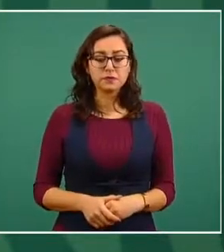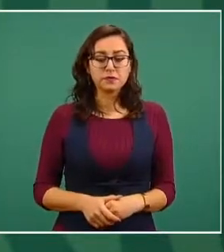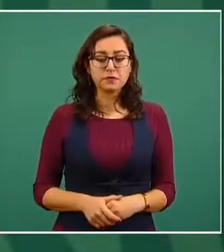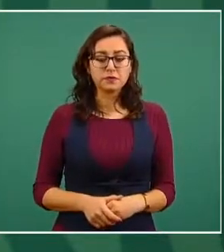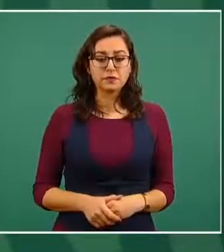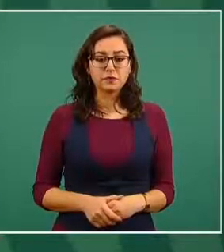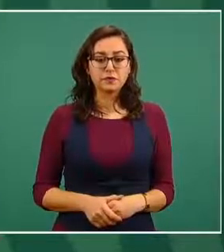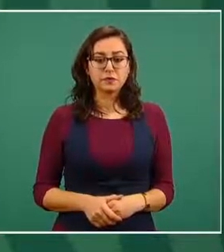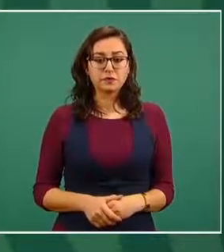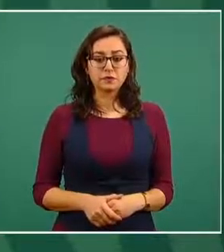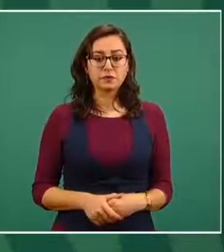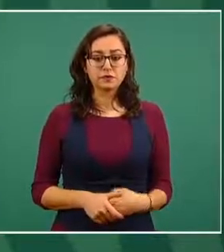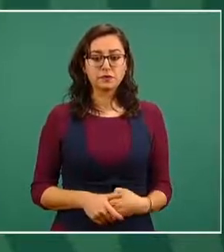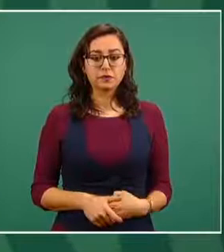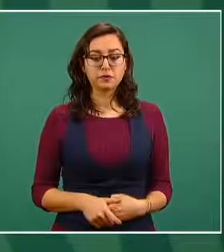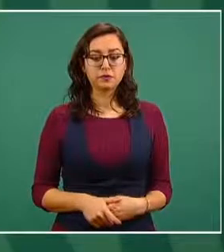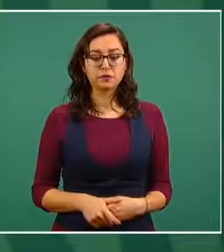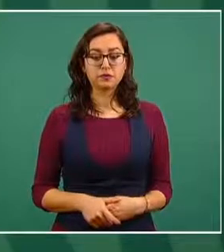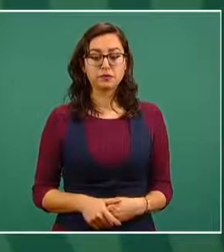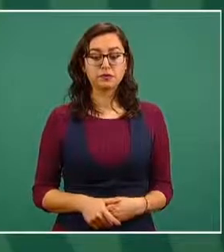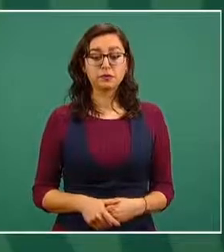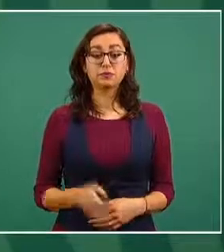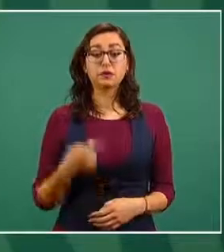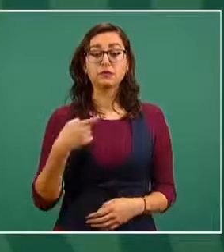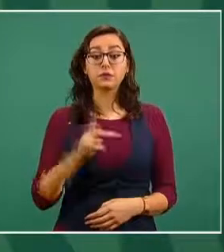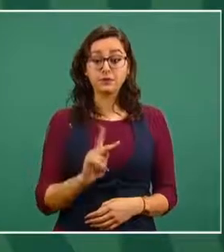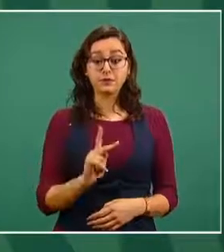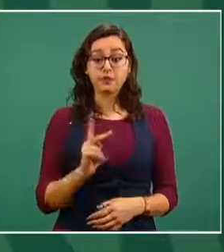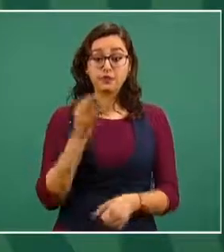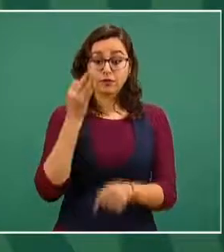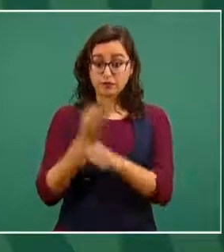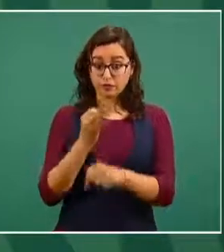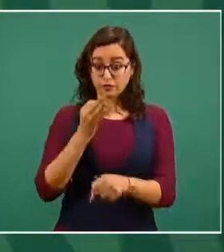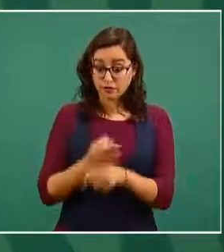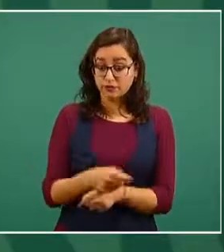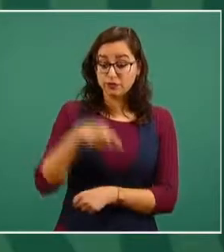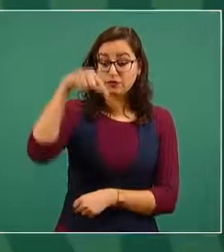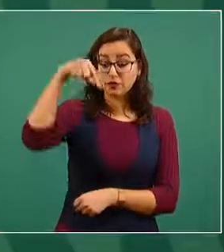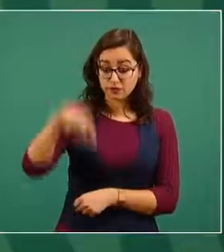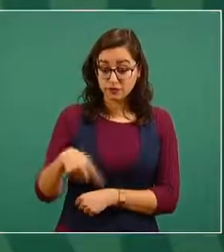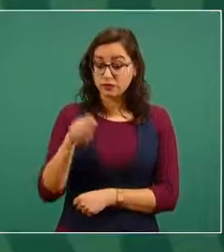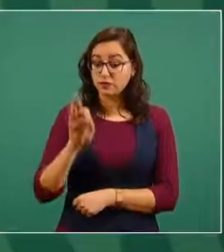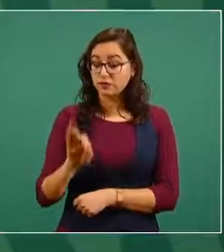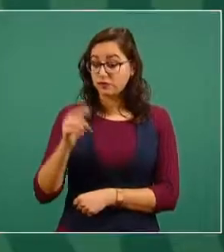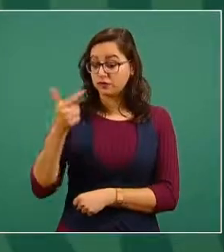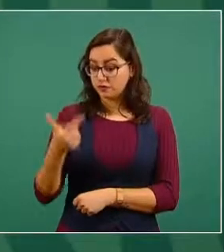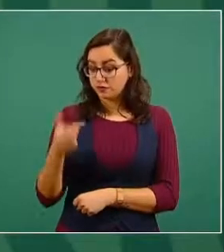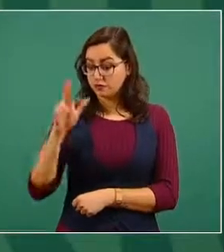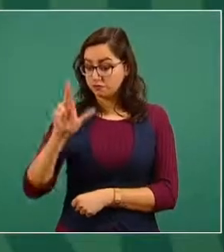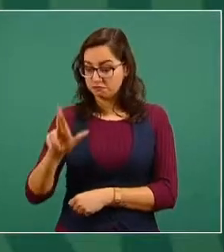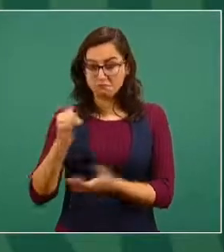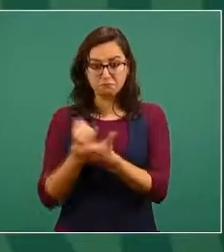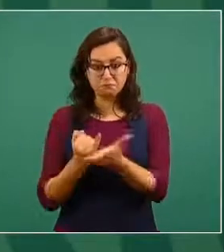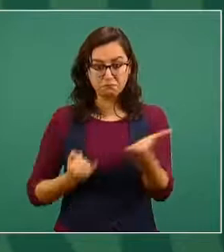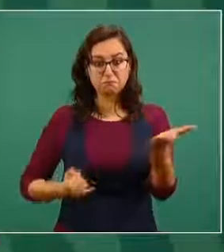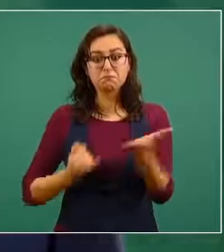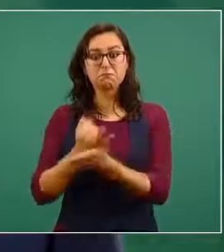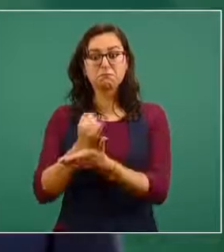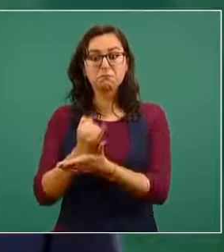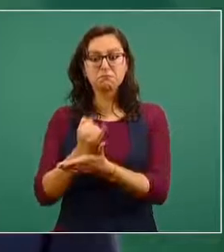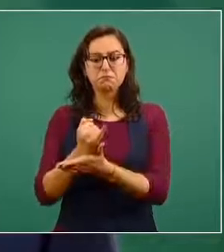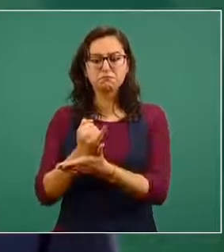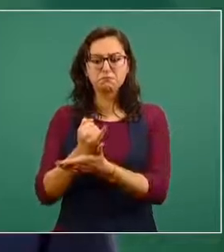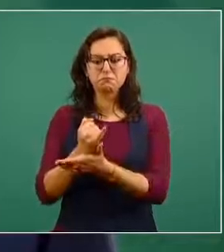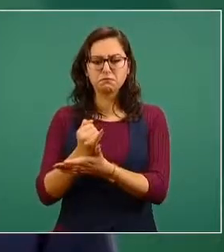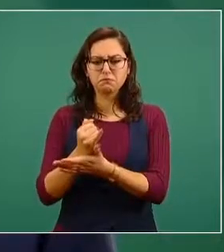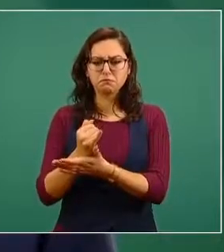Pero la Fiscalía ha actuado porque se consideró